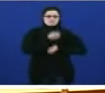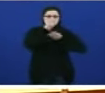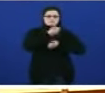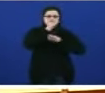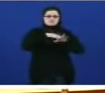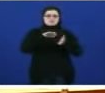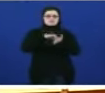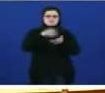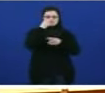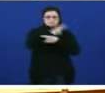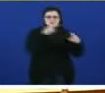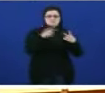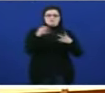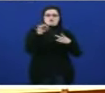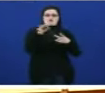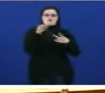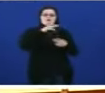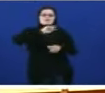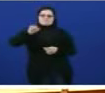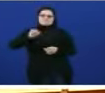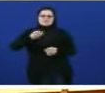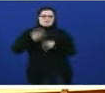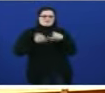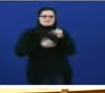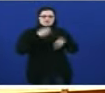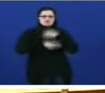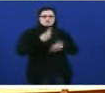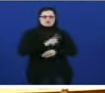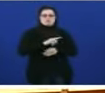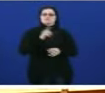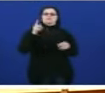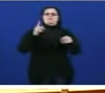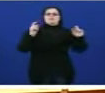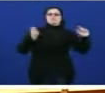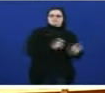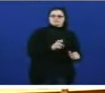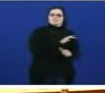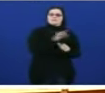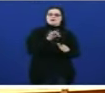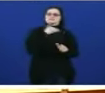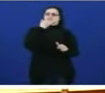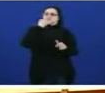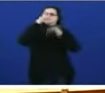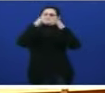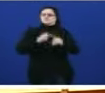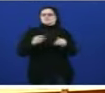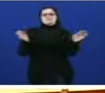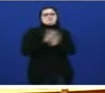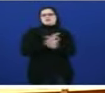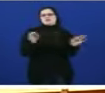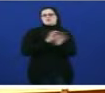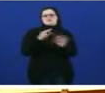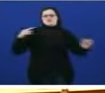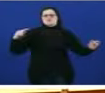públicos e para o investimento pero non é así non houbo nin reducción nin racionalización administrativa todo o contrario